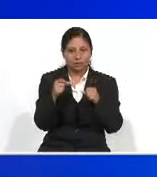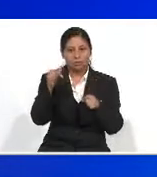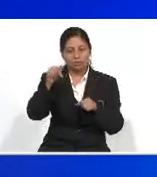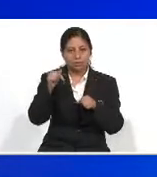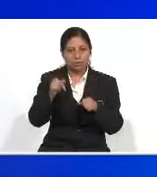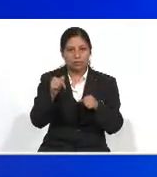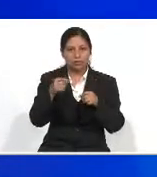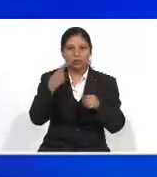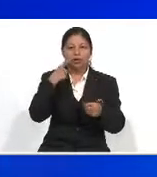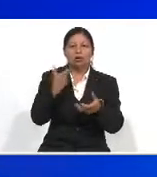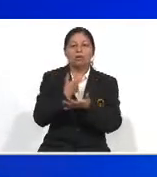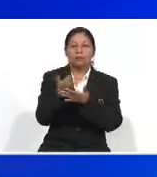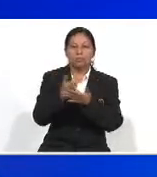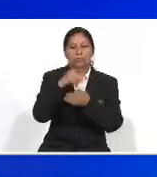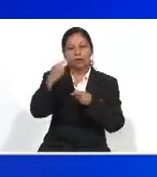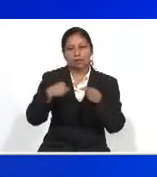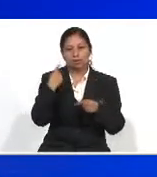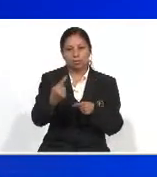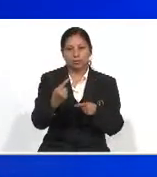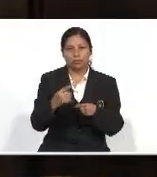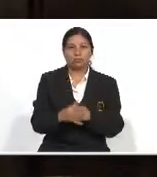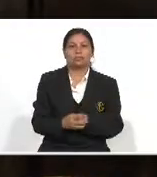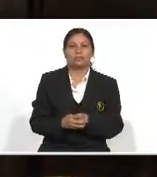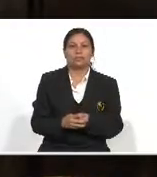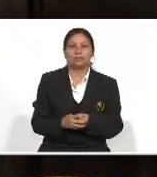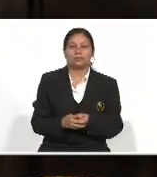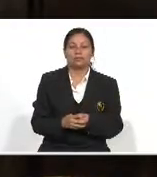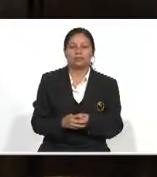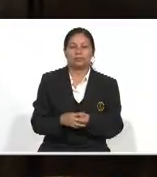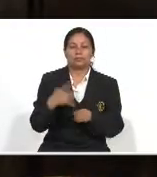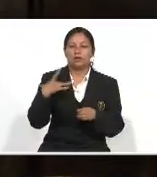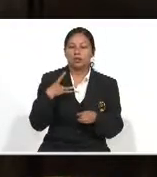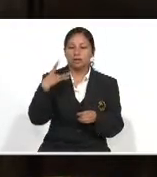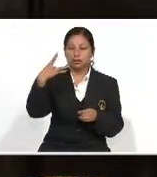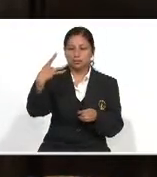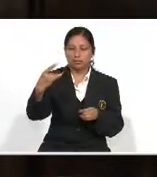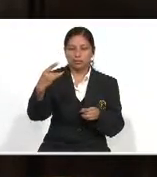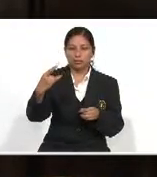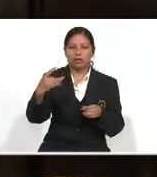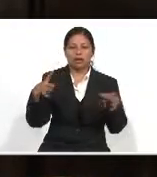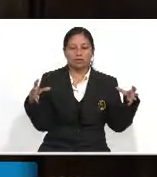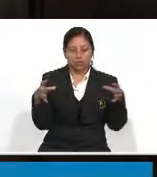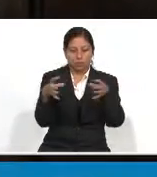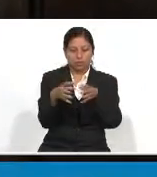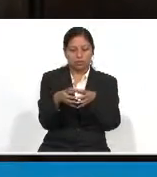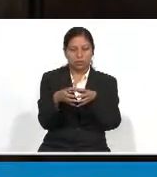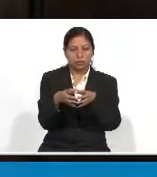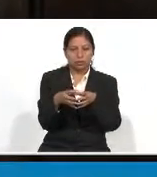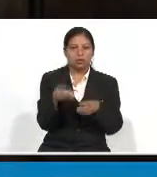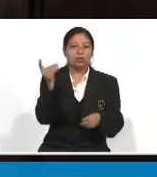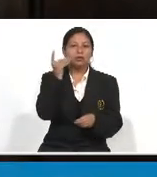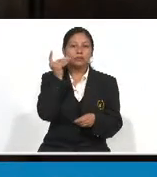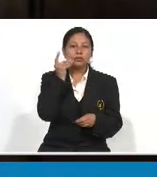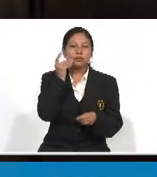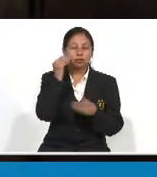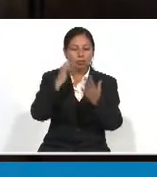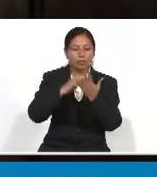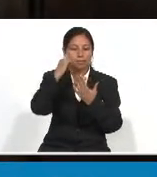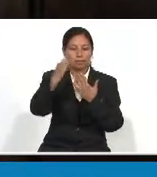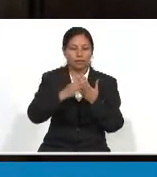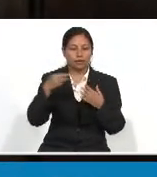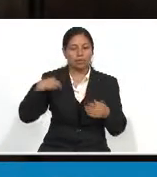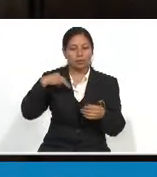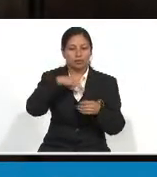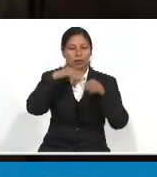año y la ejecución presupuestaria para el proceso. Estaban invitados a esta comisión el director de planificación del